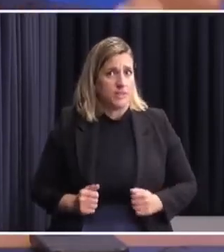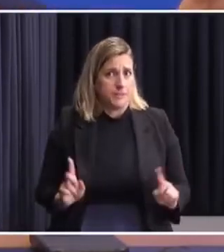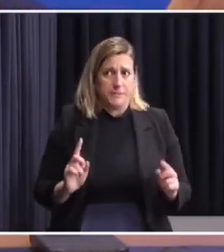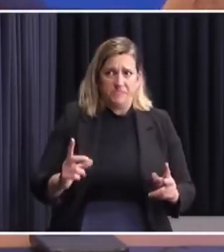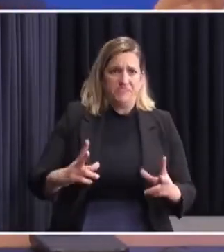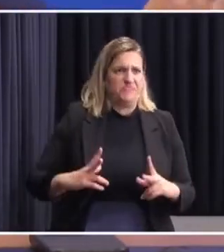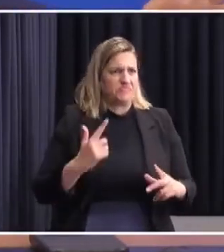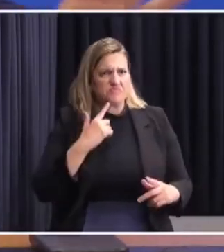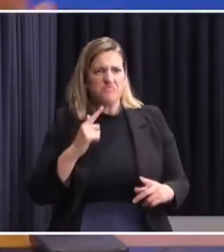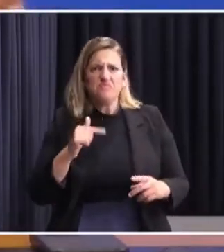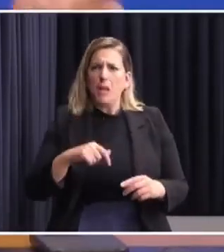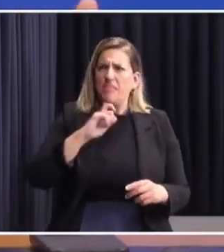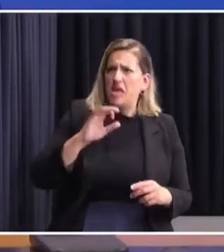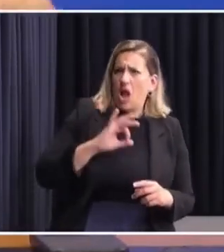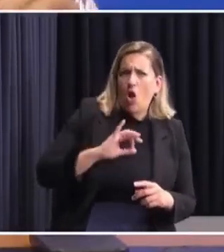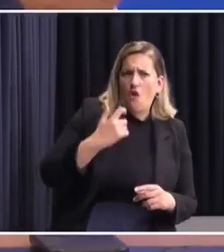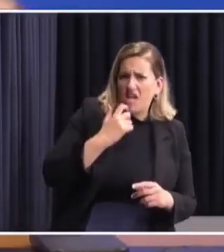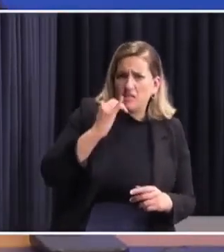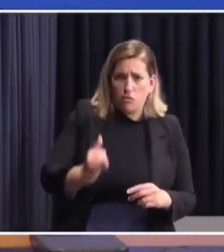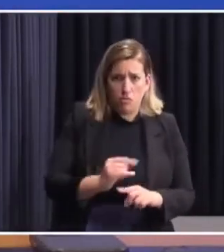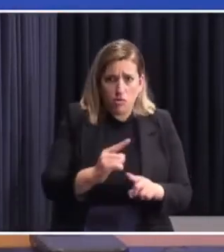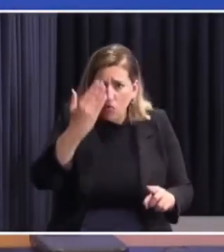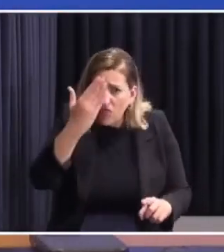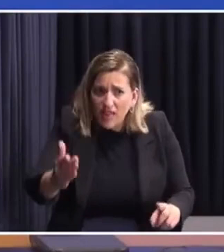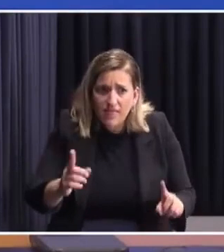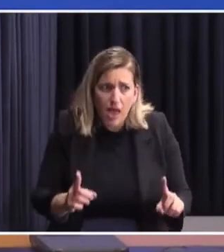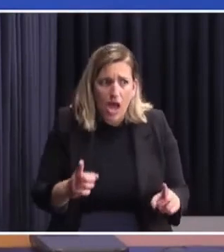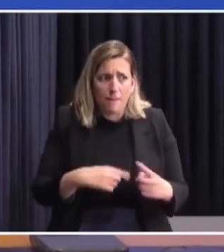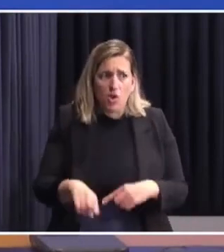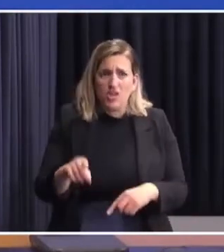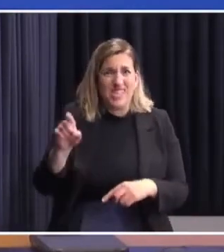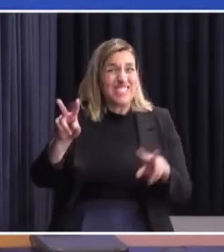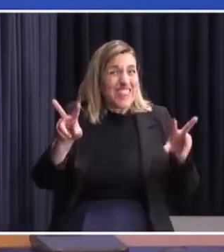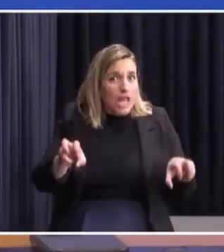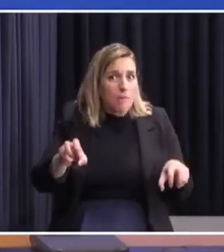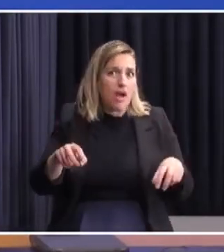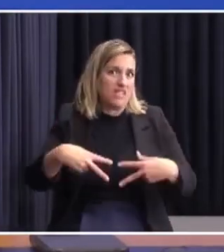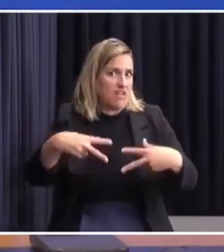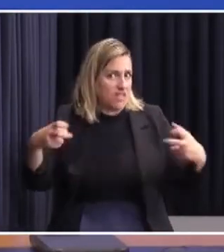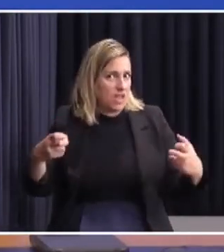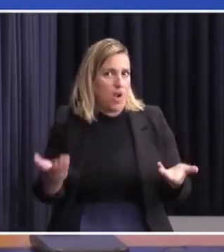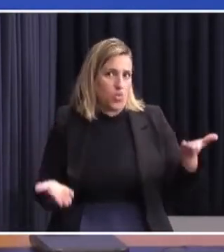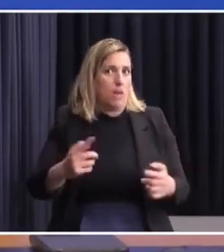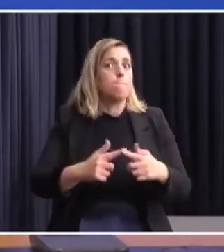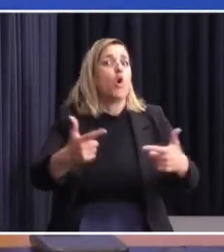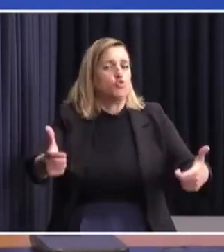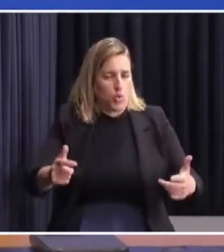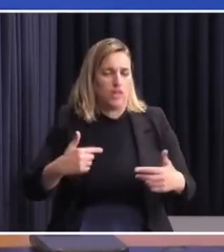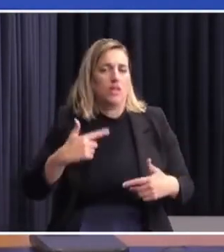Los que dicen que se ocultó información es el Frente Amplio y ese tema se va a dirimir en la justicia. Por suerte se va a dirimir en la justicia.